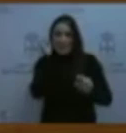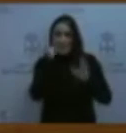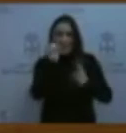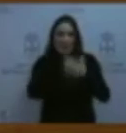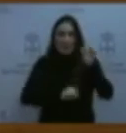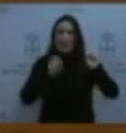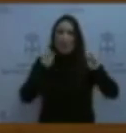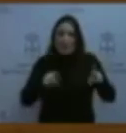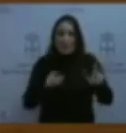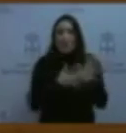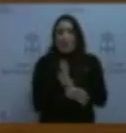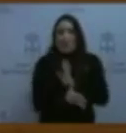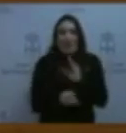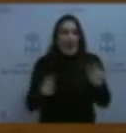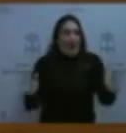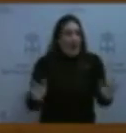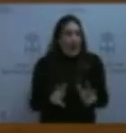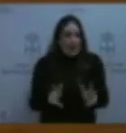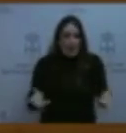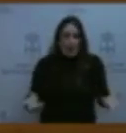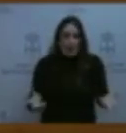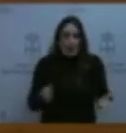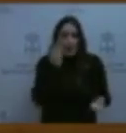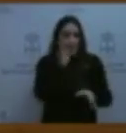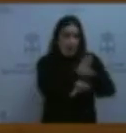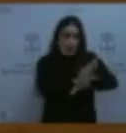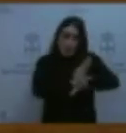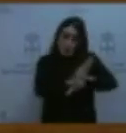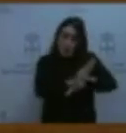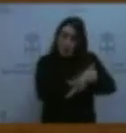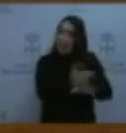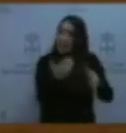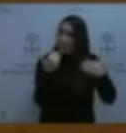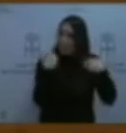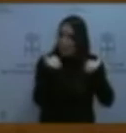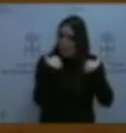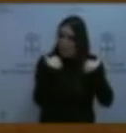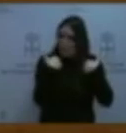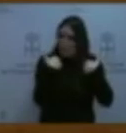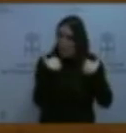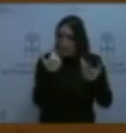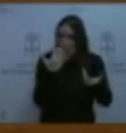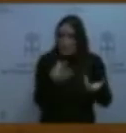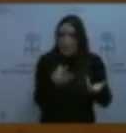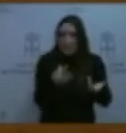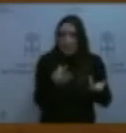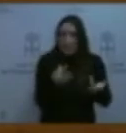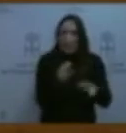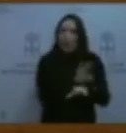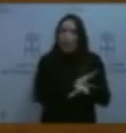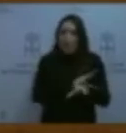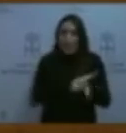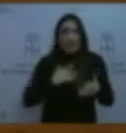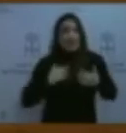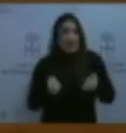hechos muy graves. Entendemos que la Consejería es responsable, como así además ha manifestado la Consejería de